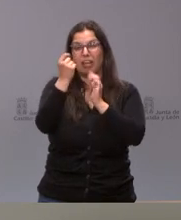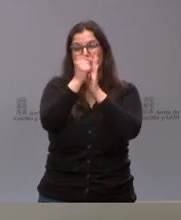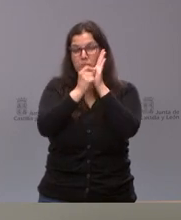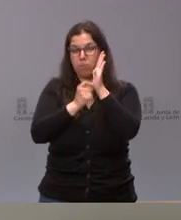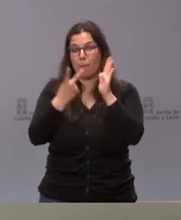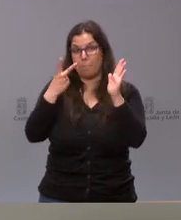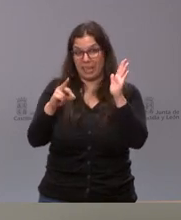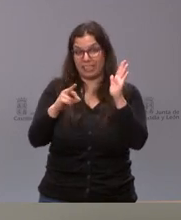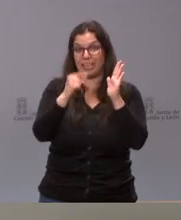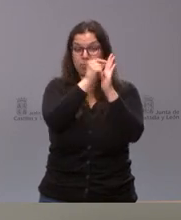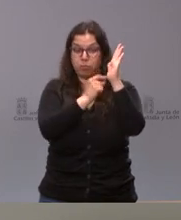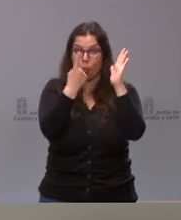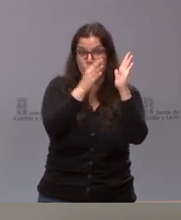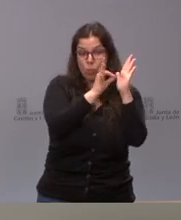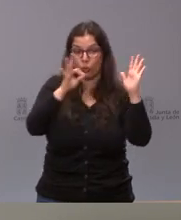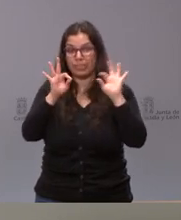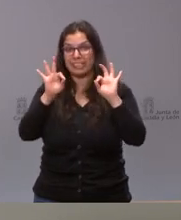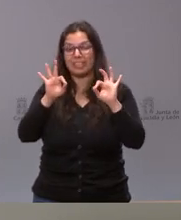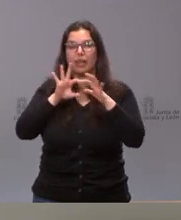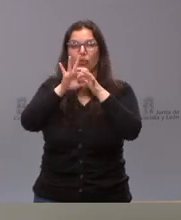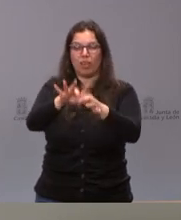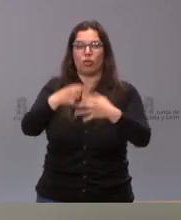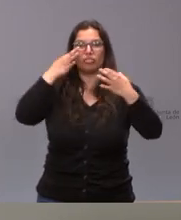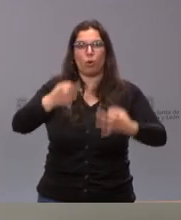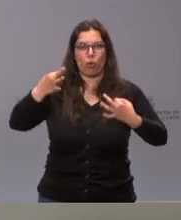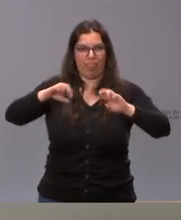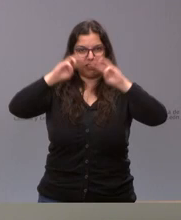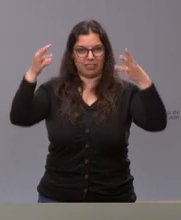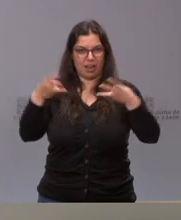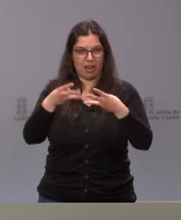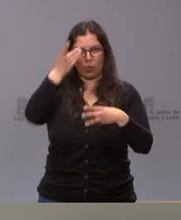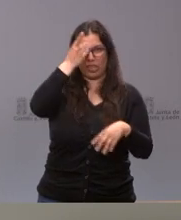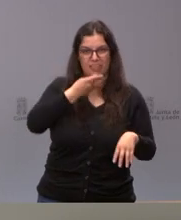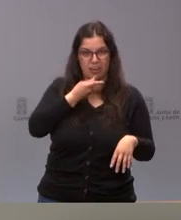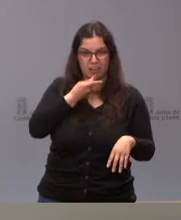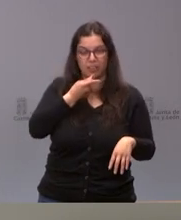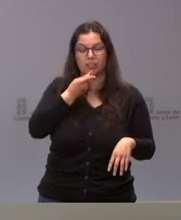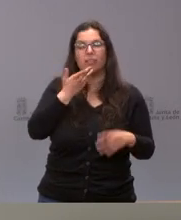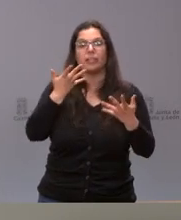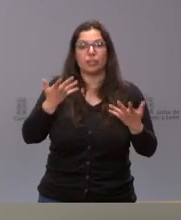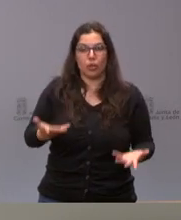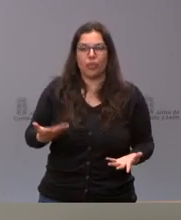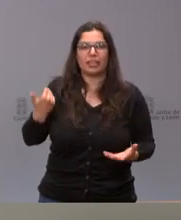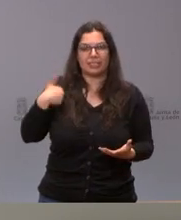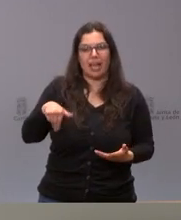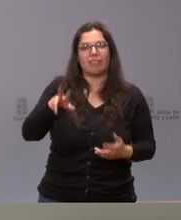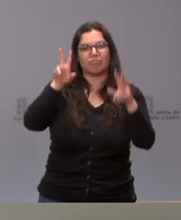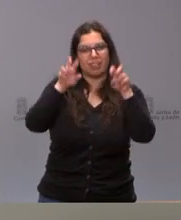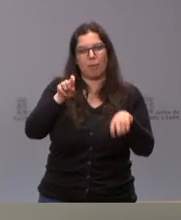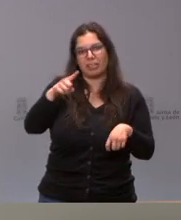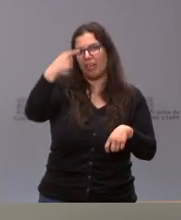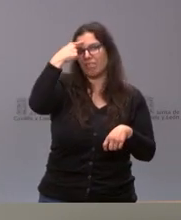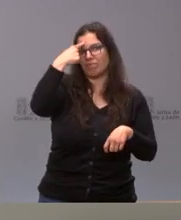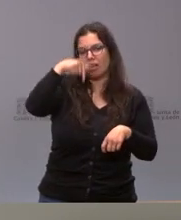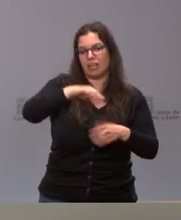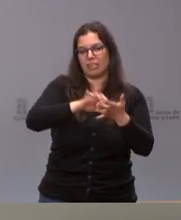ejes era precisamente el vinculado a la ciberseguridad y, por tanto, ya estábamos en la idea del refuerzo en